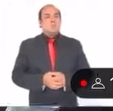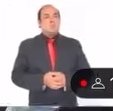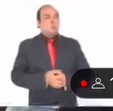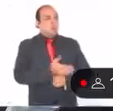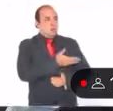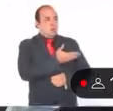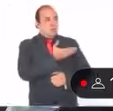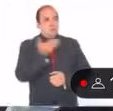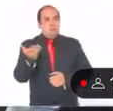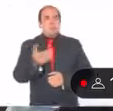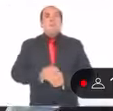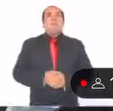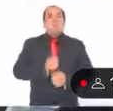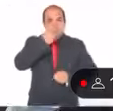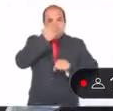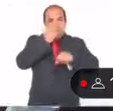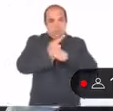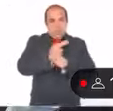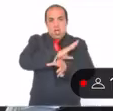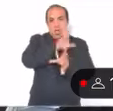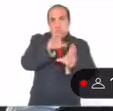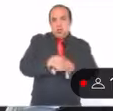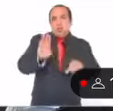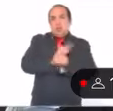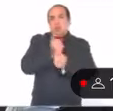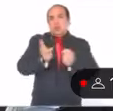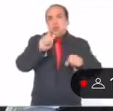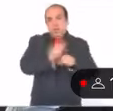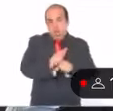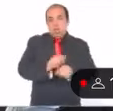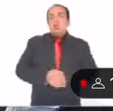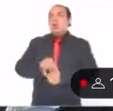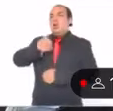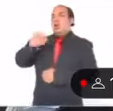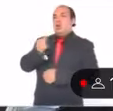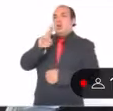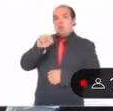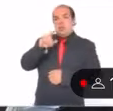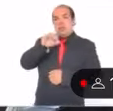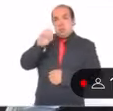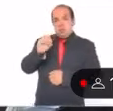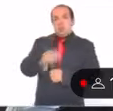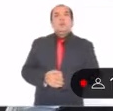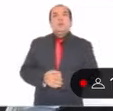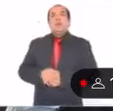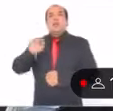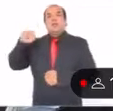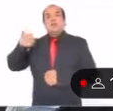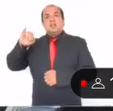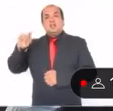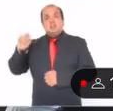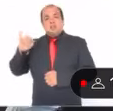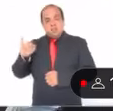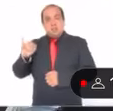secretarios de Inclusión y Bienestar Social, a Juan Gerardo López, a Inti Muñoz